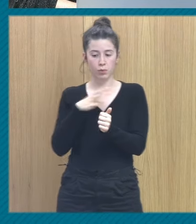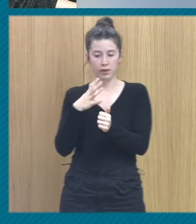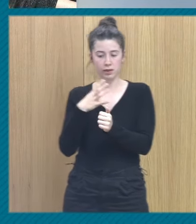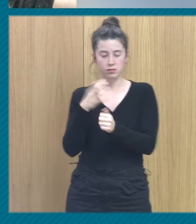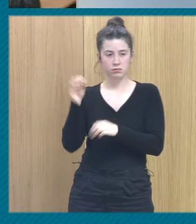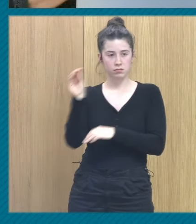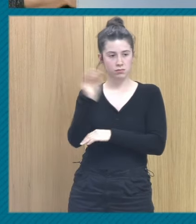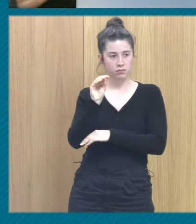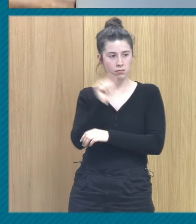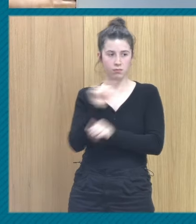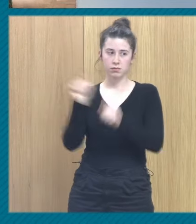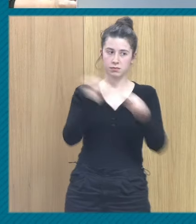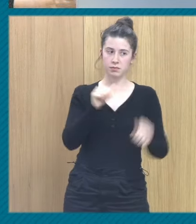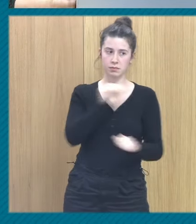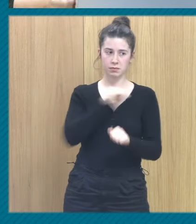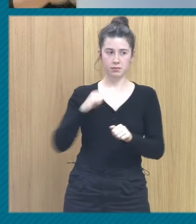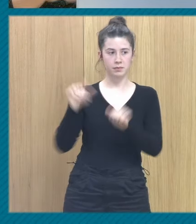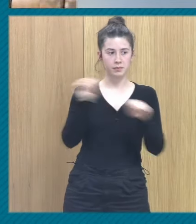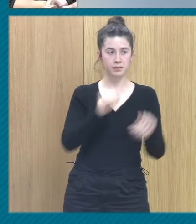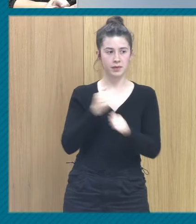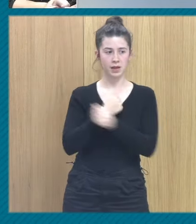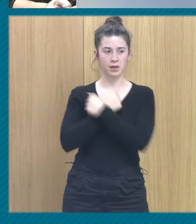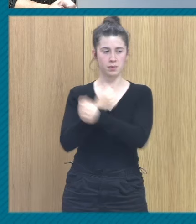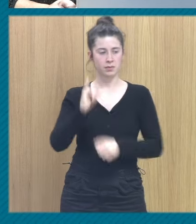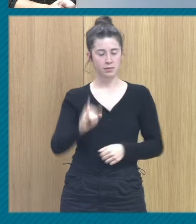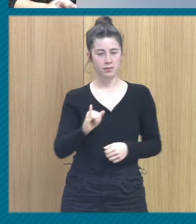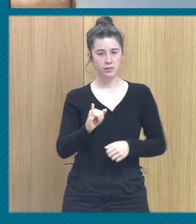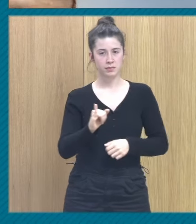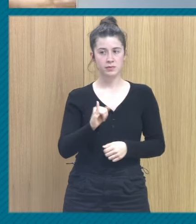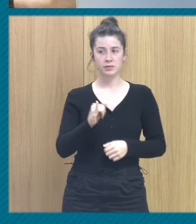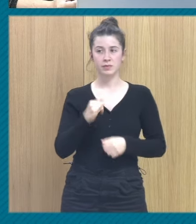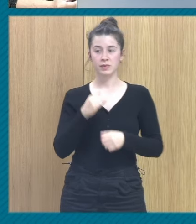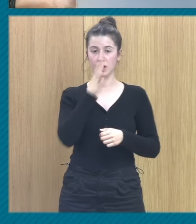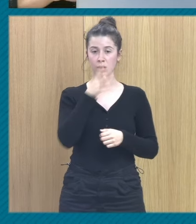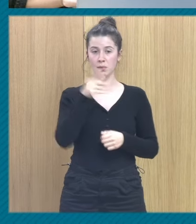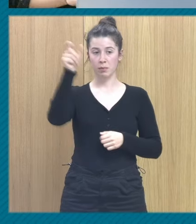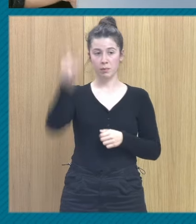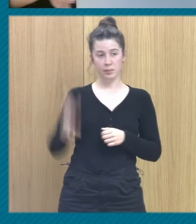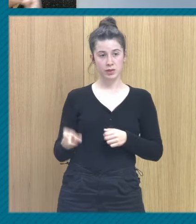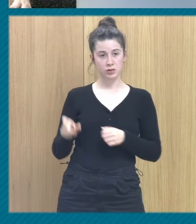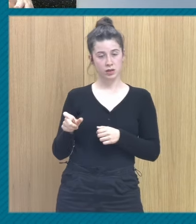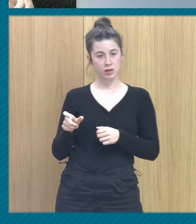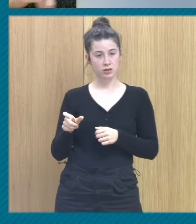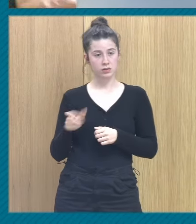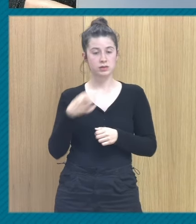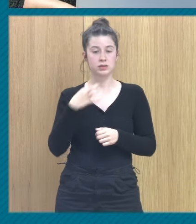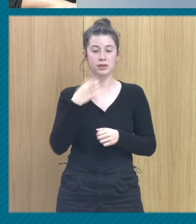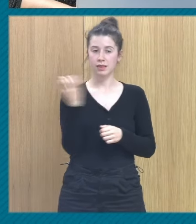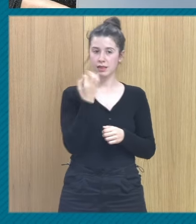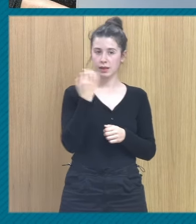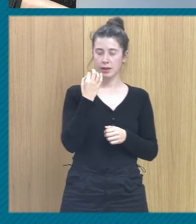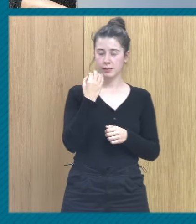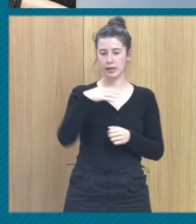sí. Puedes tener que separarte de alguien a quien quieres, sí, porque esa persona te haga daño. Tienes que aprender a distinguir lo que